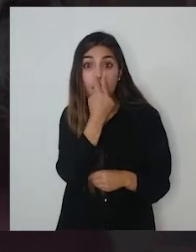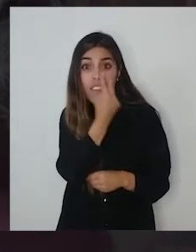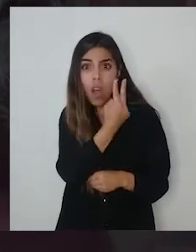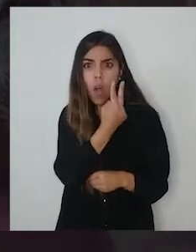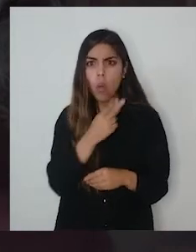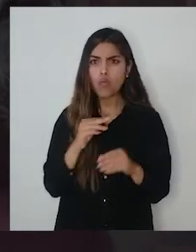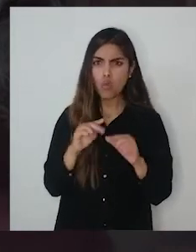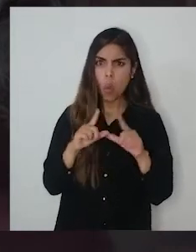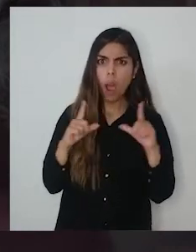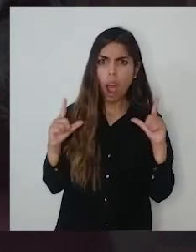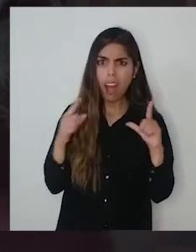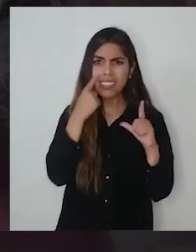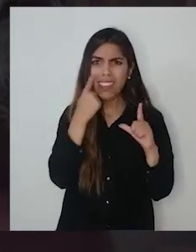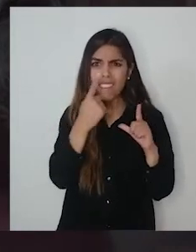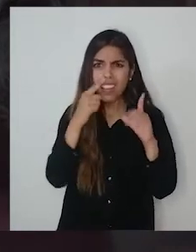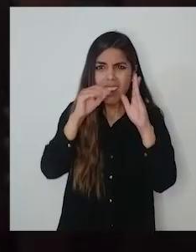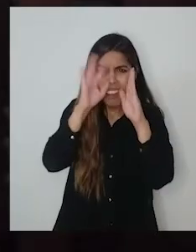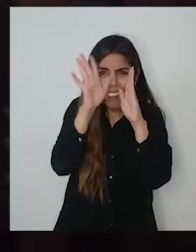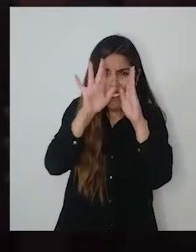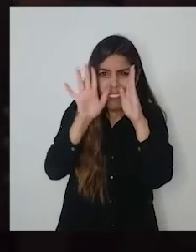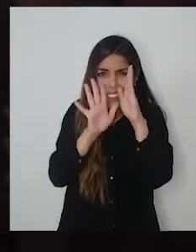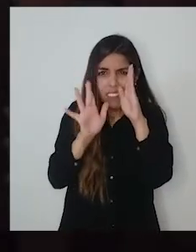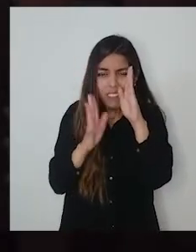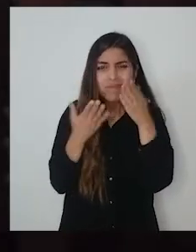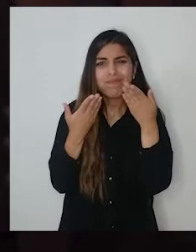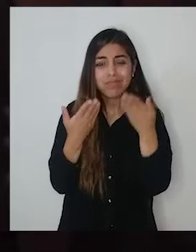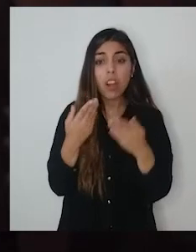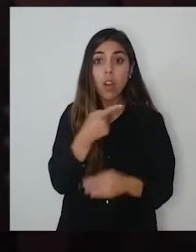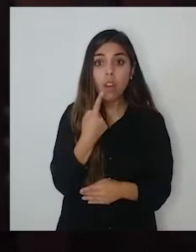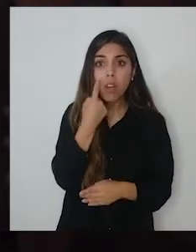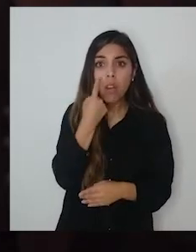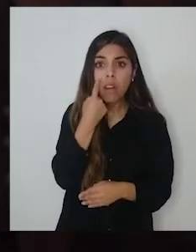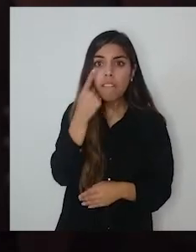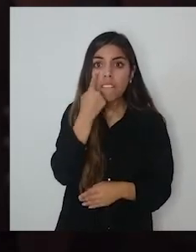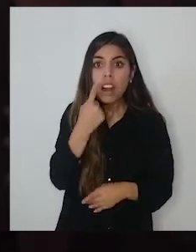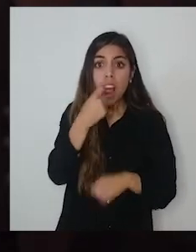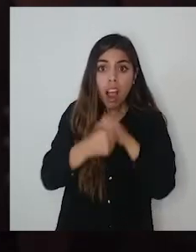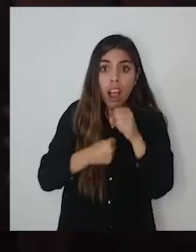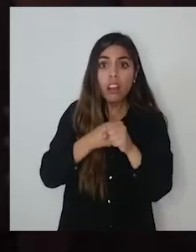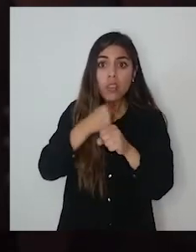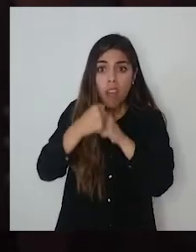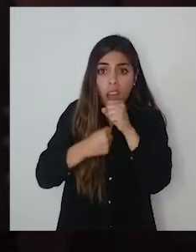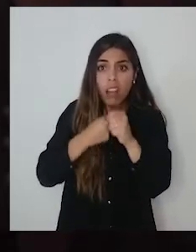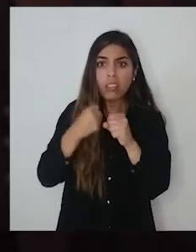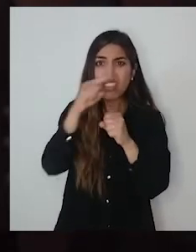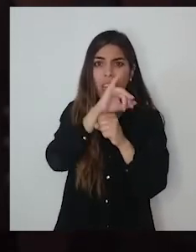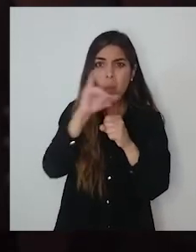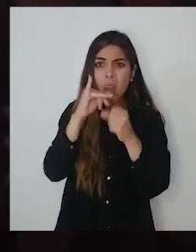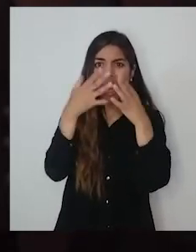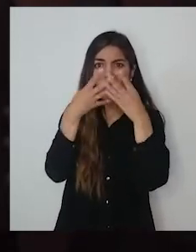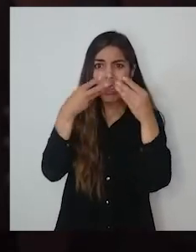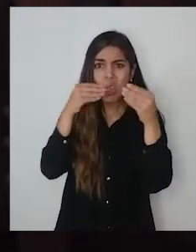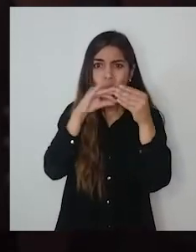es impresionante porque está entero crespo. Lo que pudimos conocer es que el daño era progresivo y estaba en riesgo la